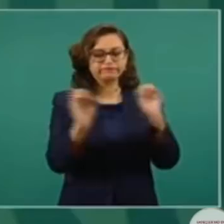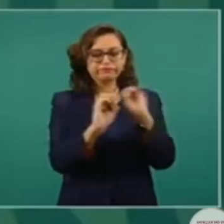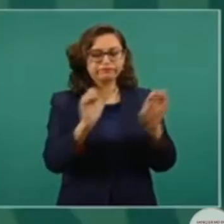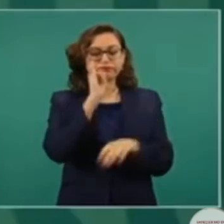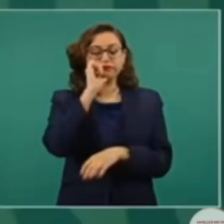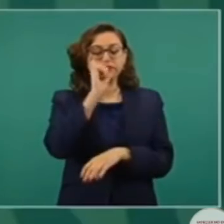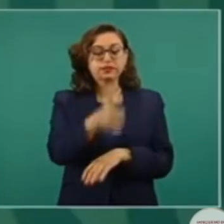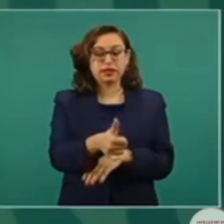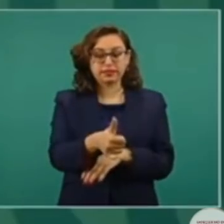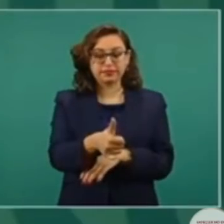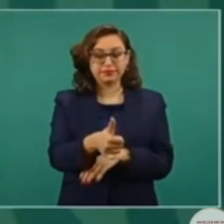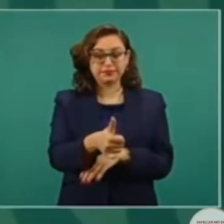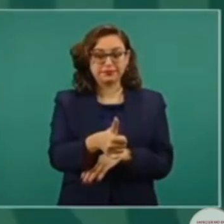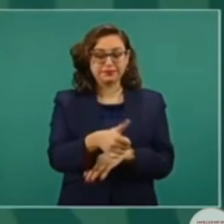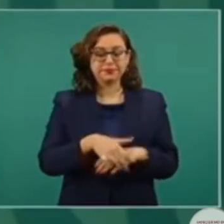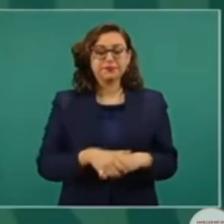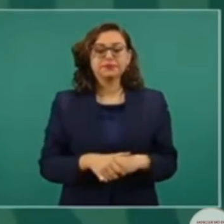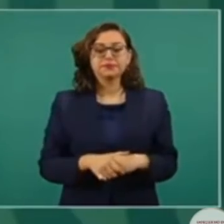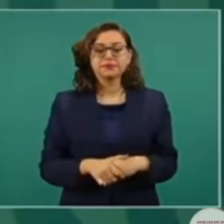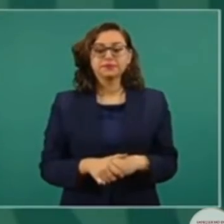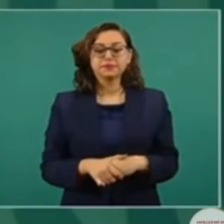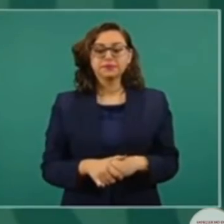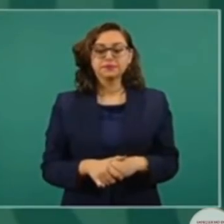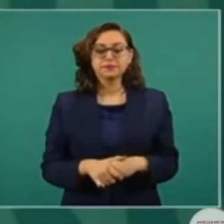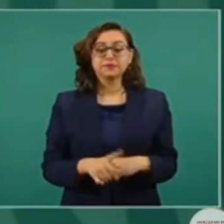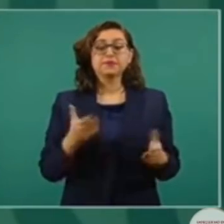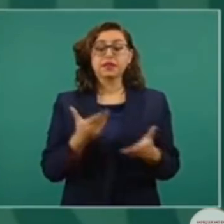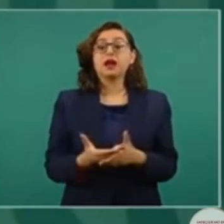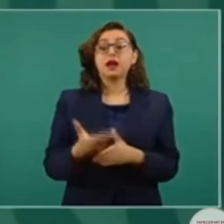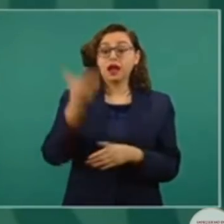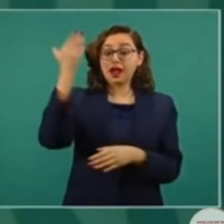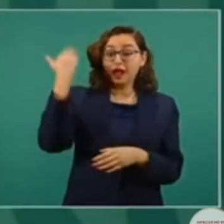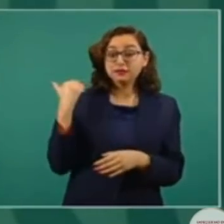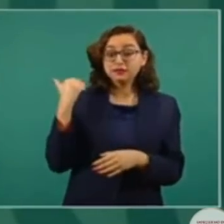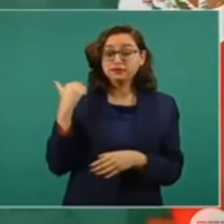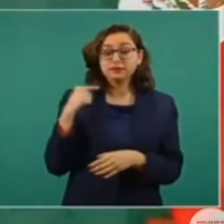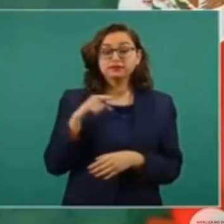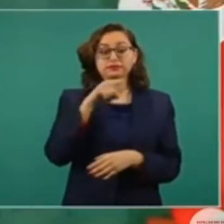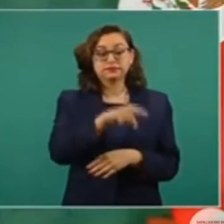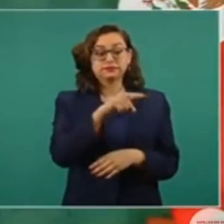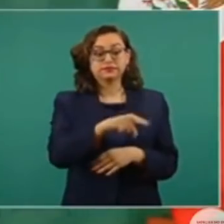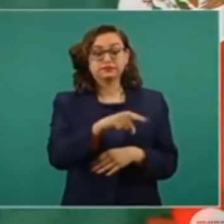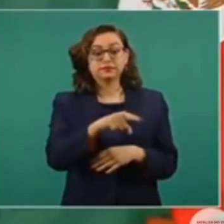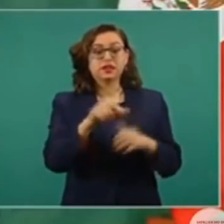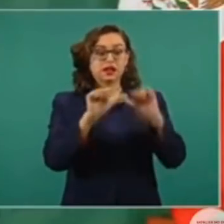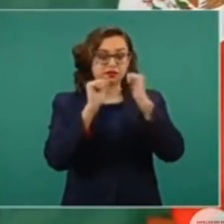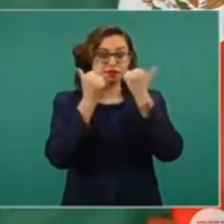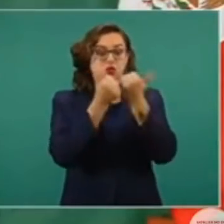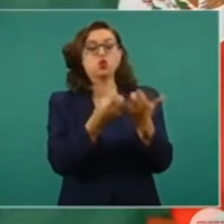Antes esta organización ayudaba al gobierno cuando